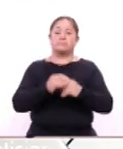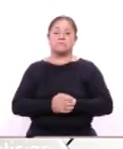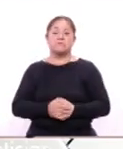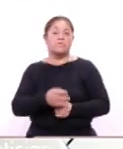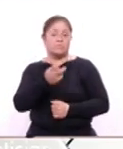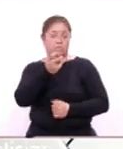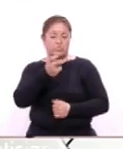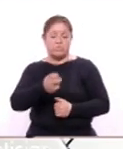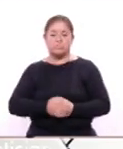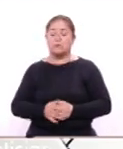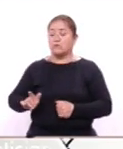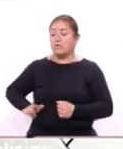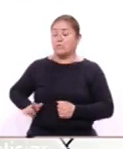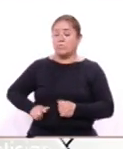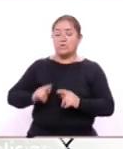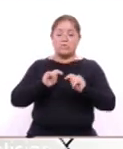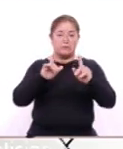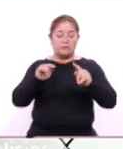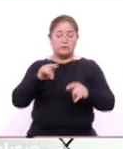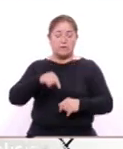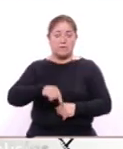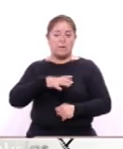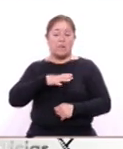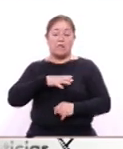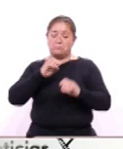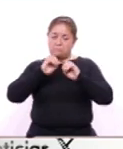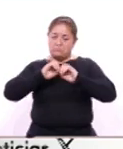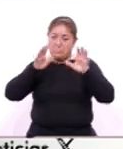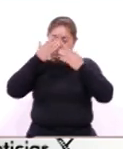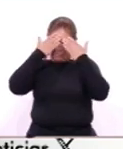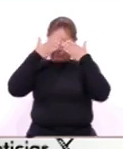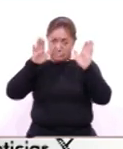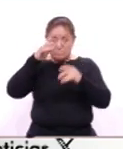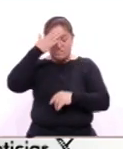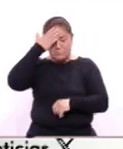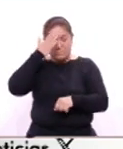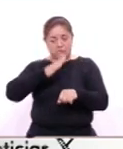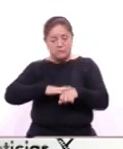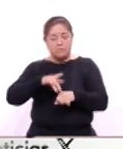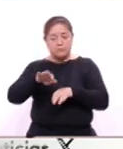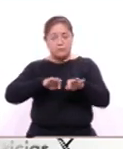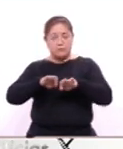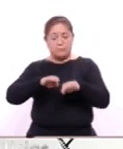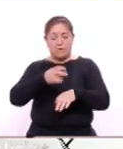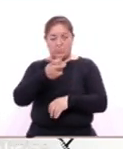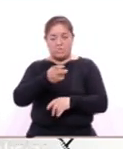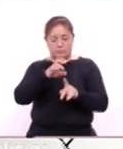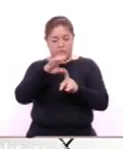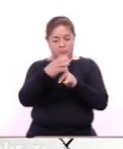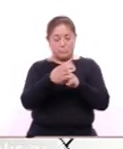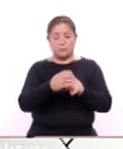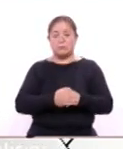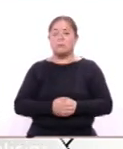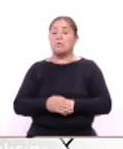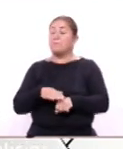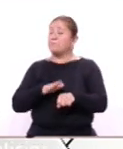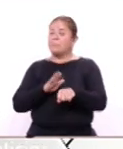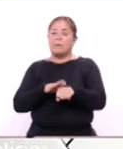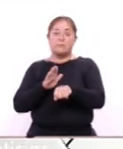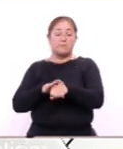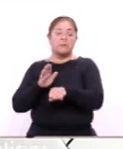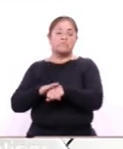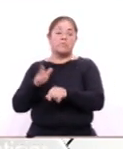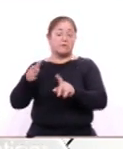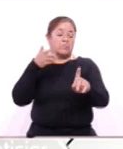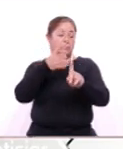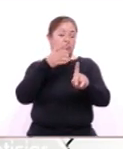ello en el gobierno de Tlaxcala tenemos clara la importancia de la labor de esta comisión sobre todo cuando